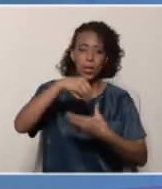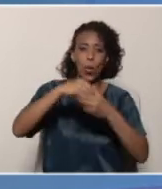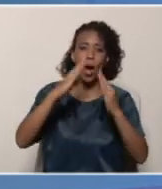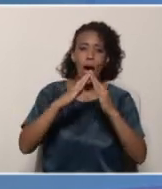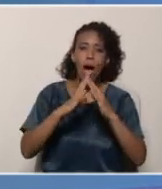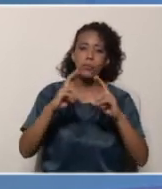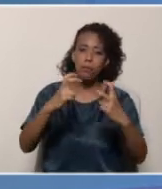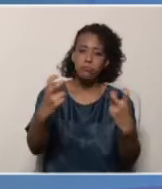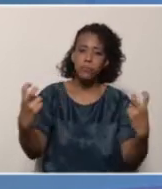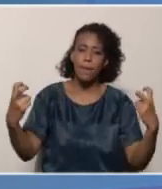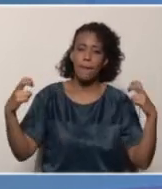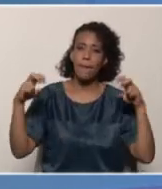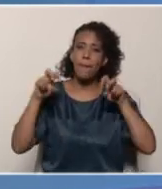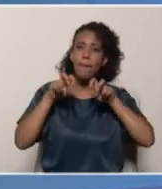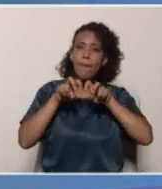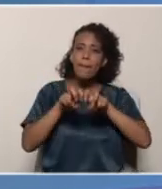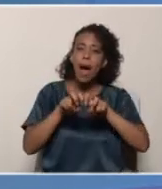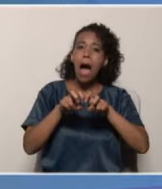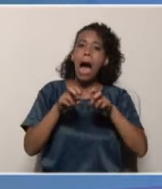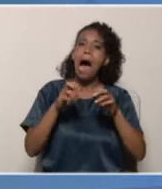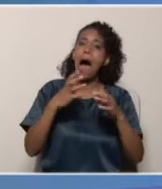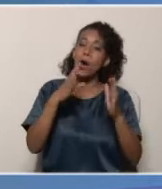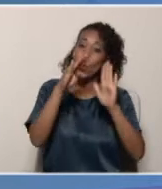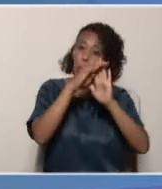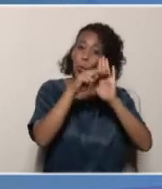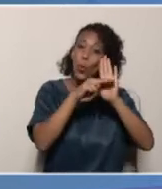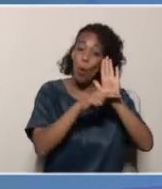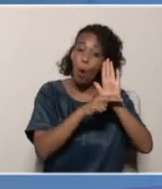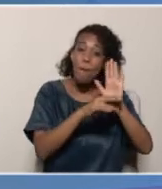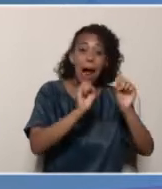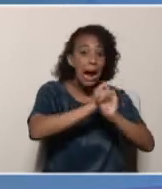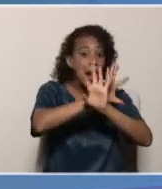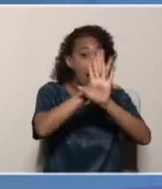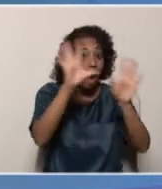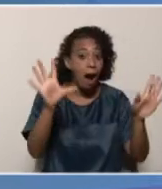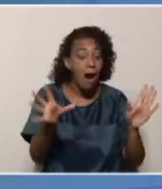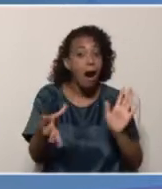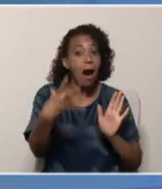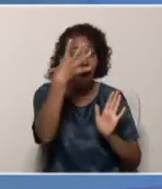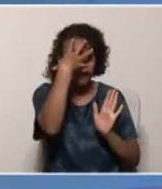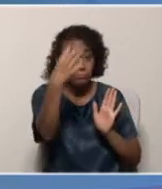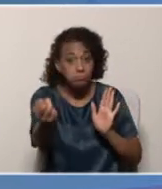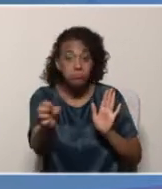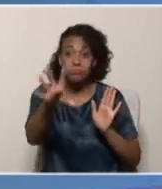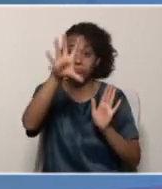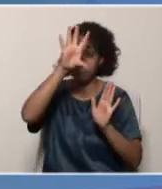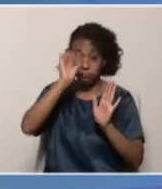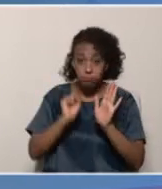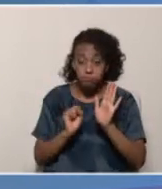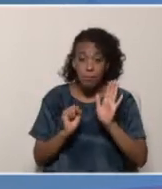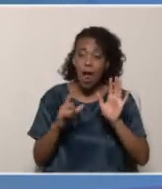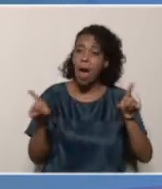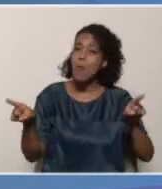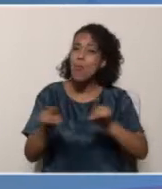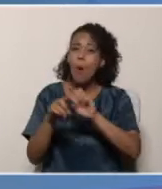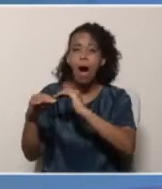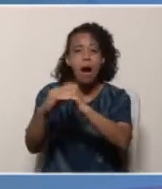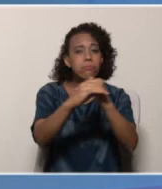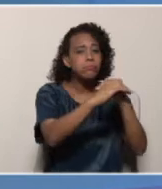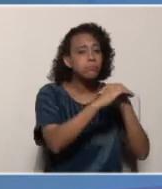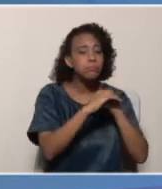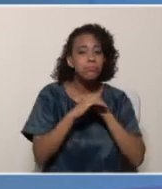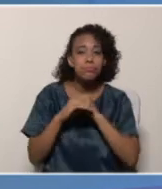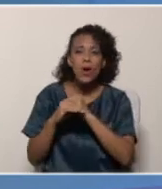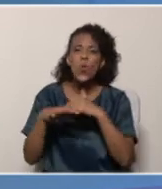sentemos a conversar con ellos cuando las normas tienen que estar claras, las reglas deben estar claras. De la misma manera en que ellos